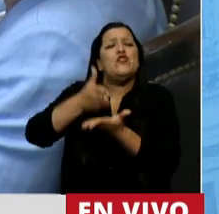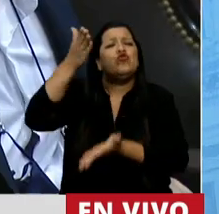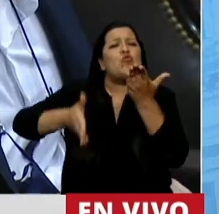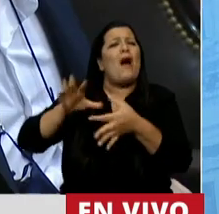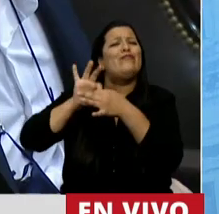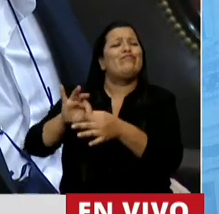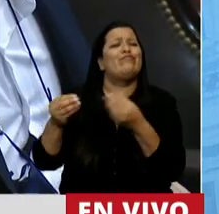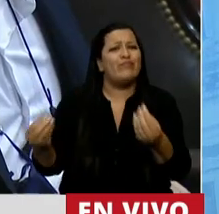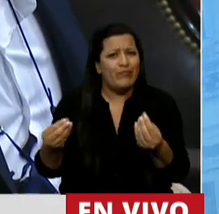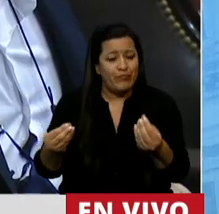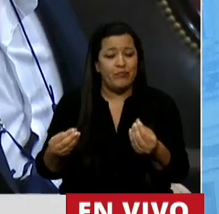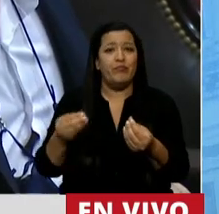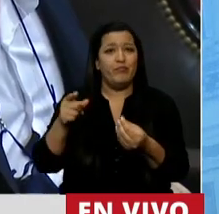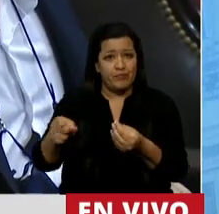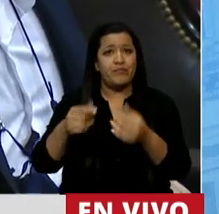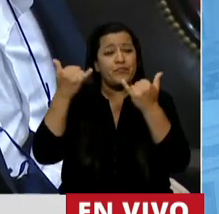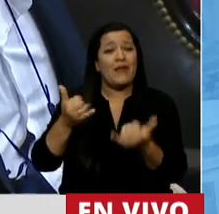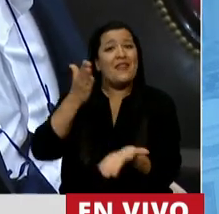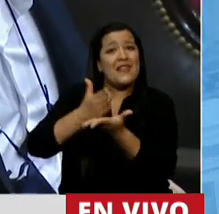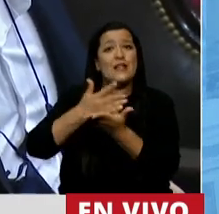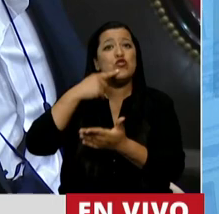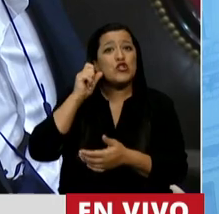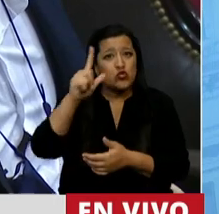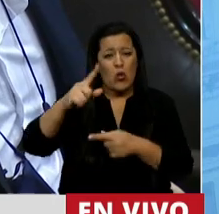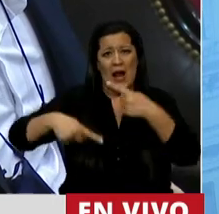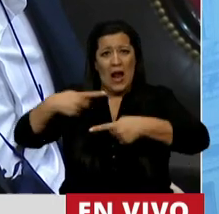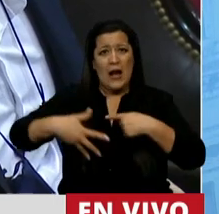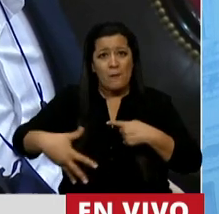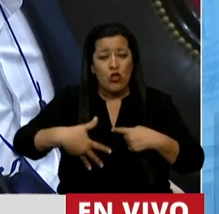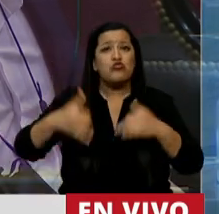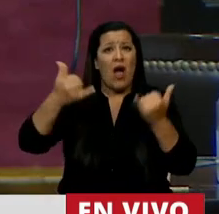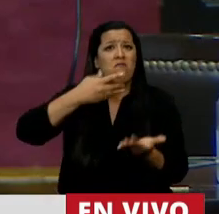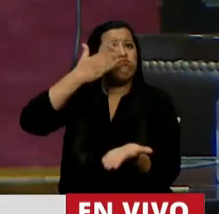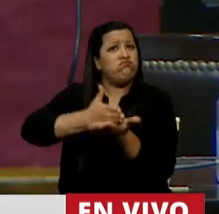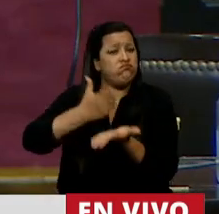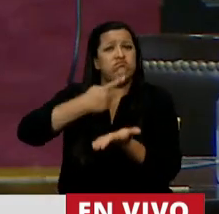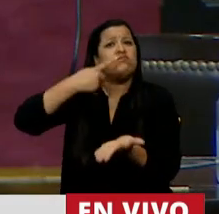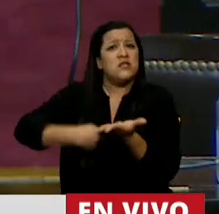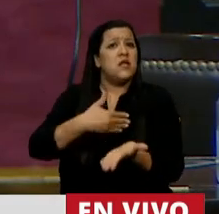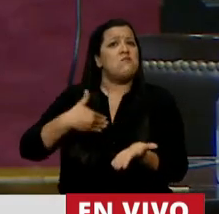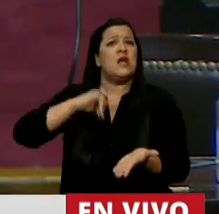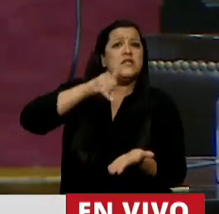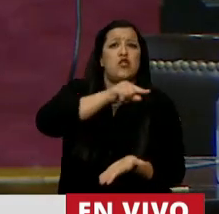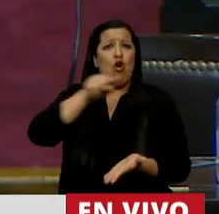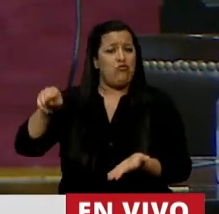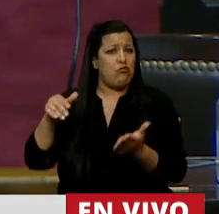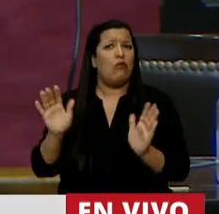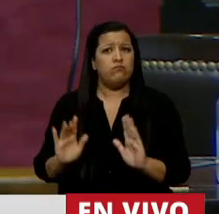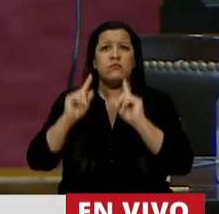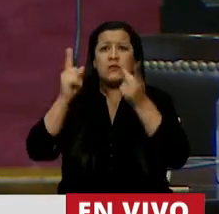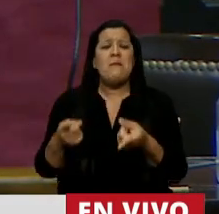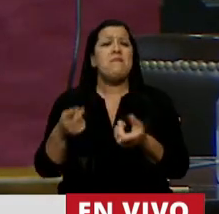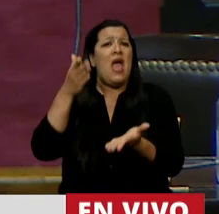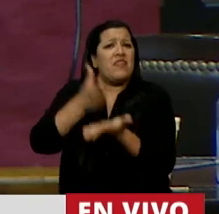dentro de los derechos sexuales y reproductivos se encuentra nuestro derecho a decidir la maternidad, nuestro derecho también al